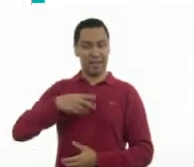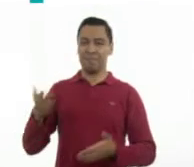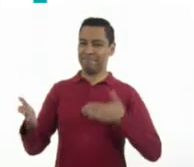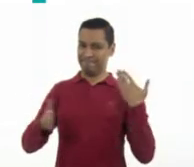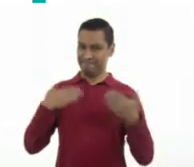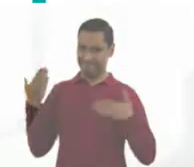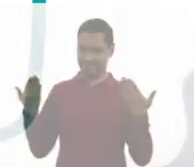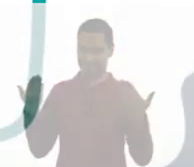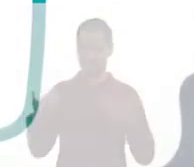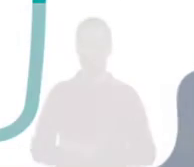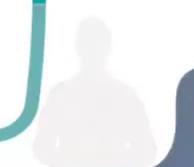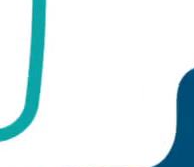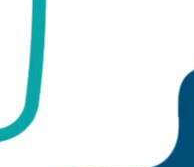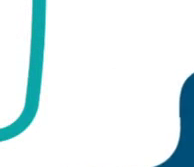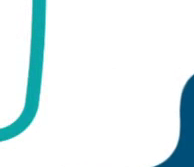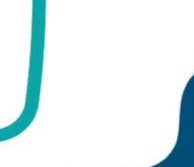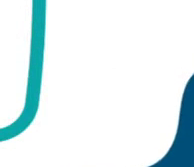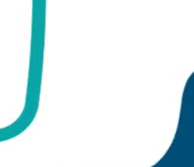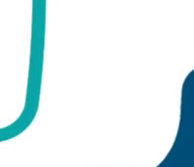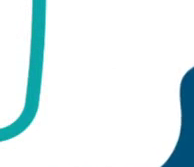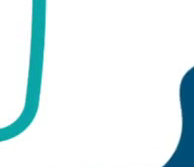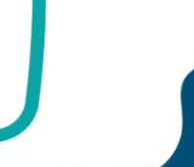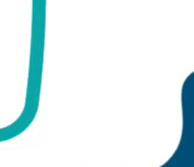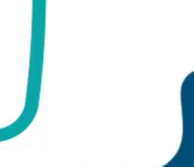nosotros. A continuación...